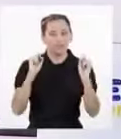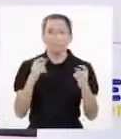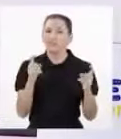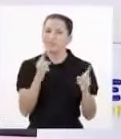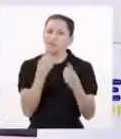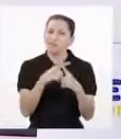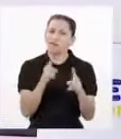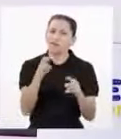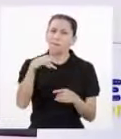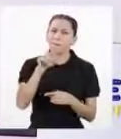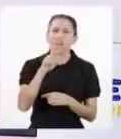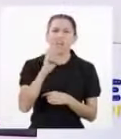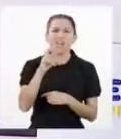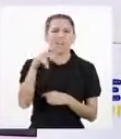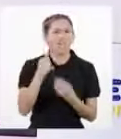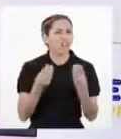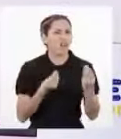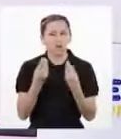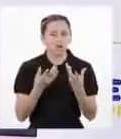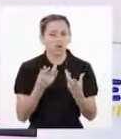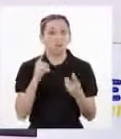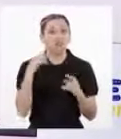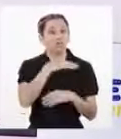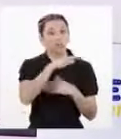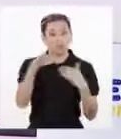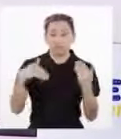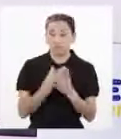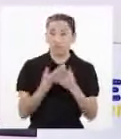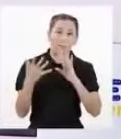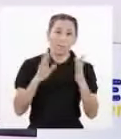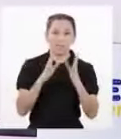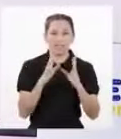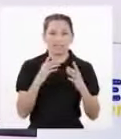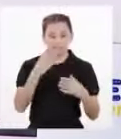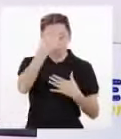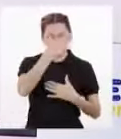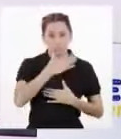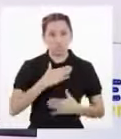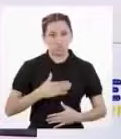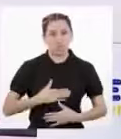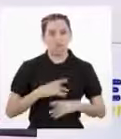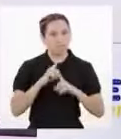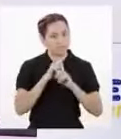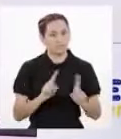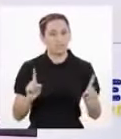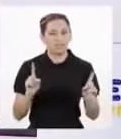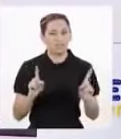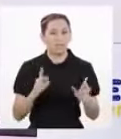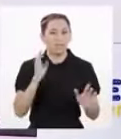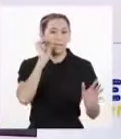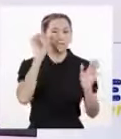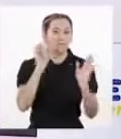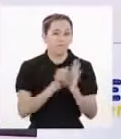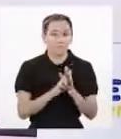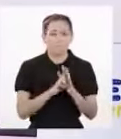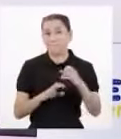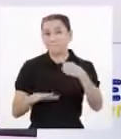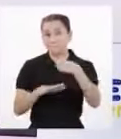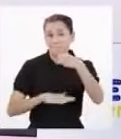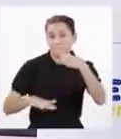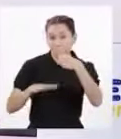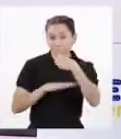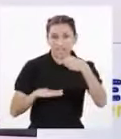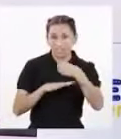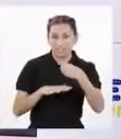que todos los seres humanos tenemos un alto grado de similitud biológica ¿No es cierto? Es decir, que la base que nos